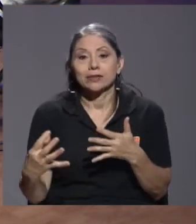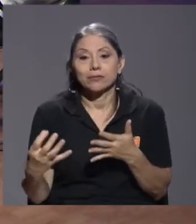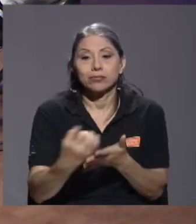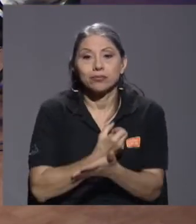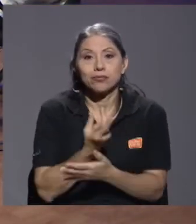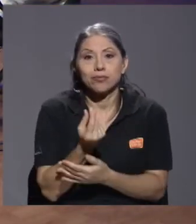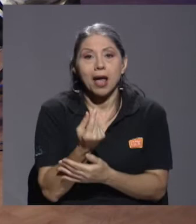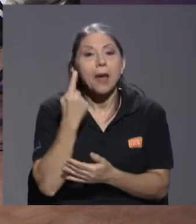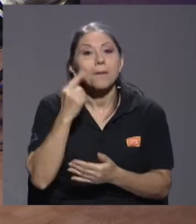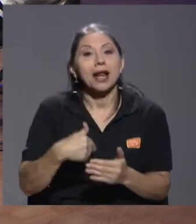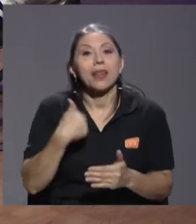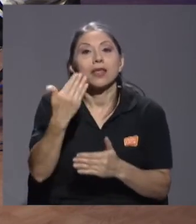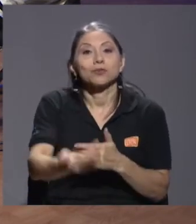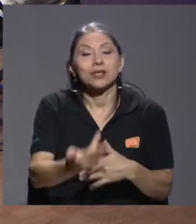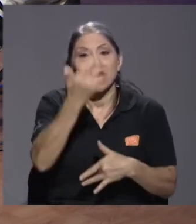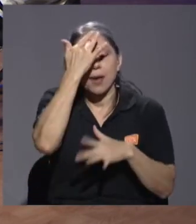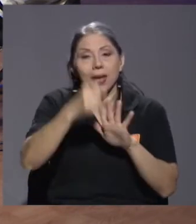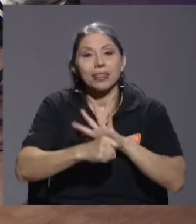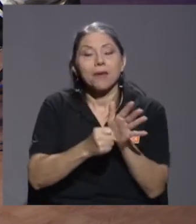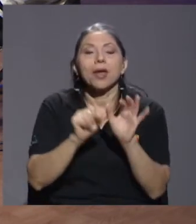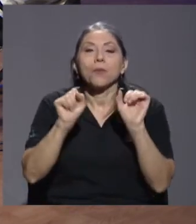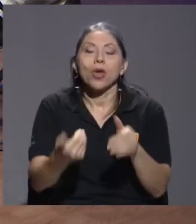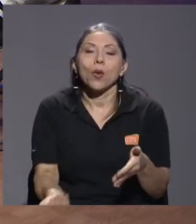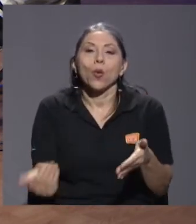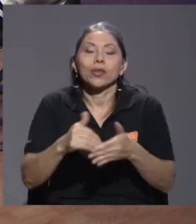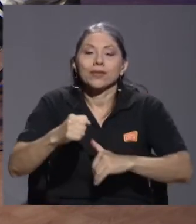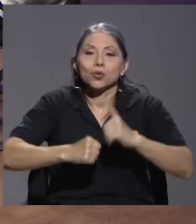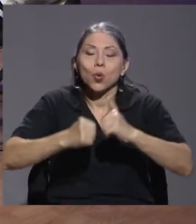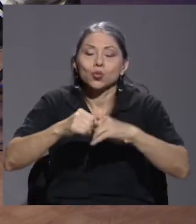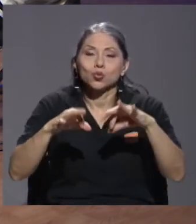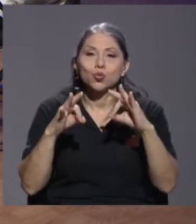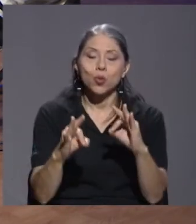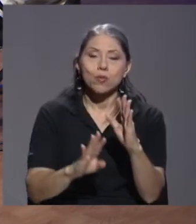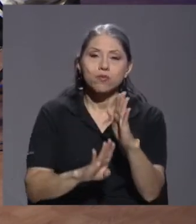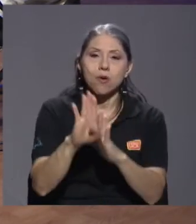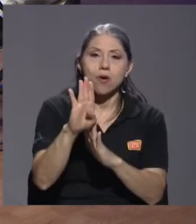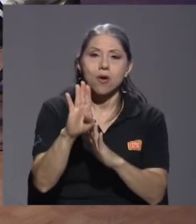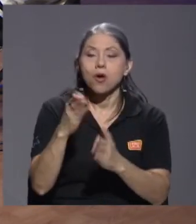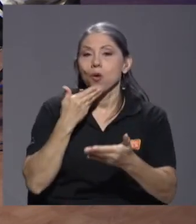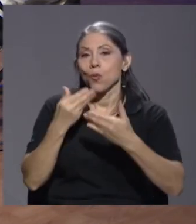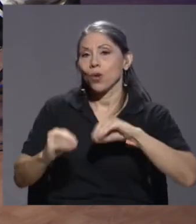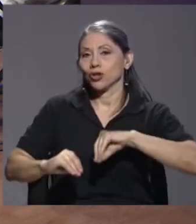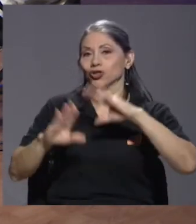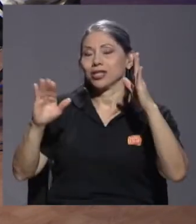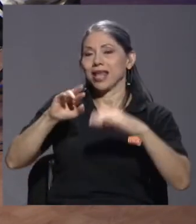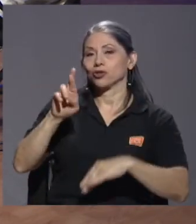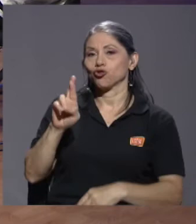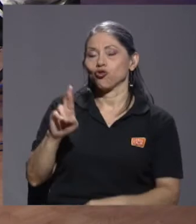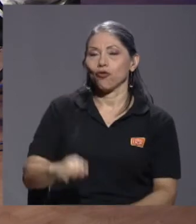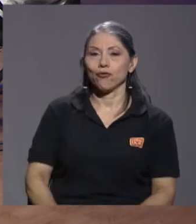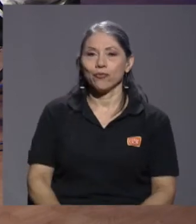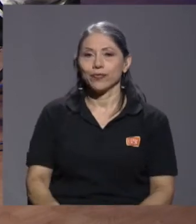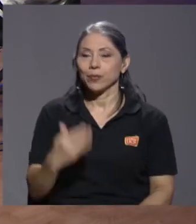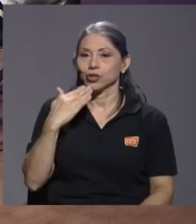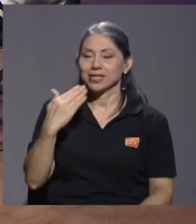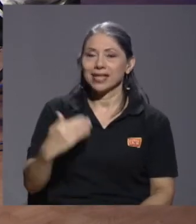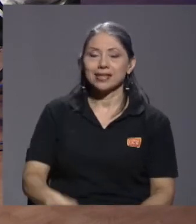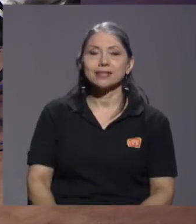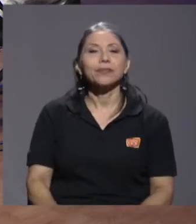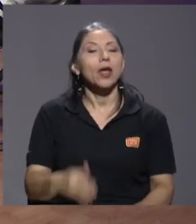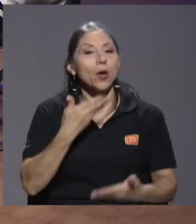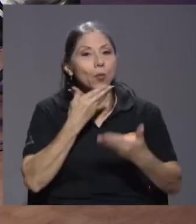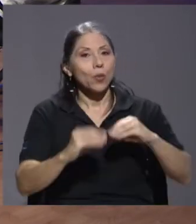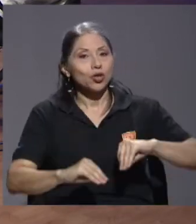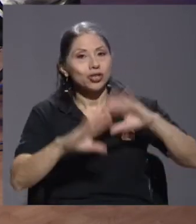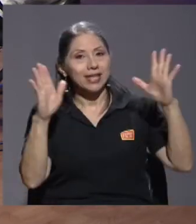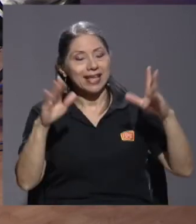pospandemia. Don Rudolph, muchísimas gracias. Buenos días. Bueno, días. Tal vez iniciando un poco con esto,